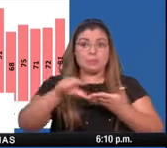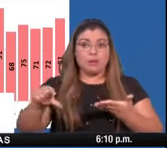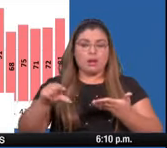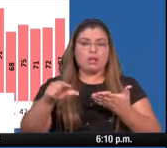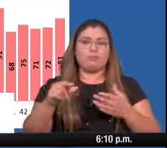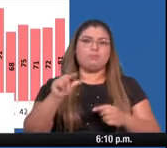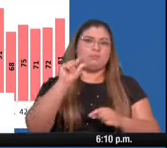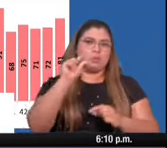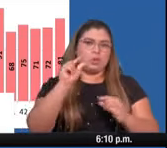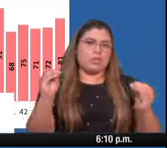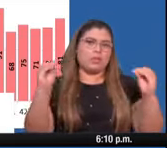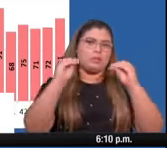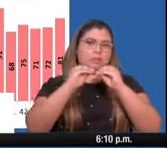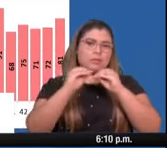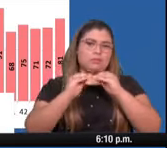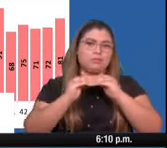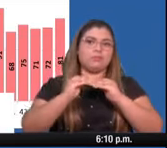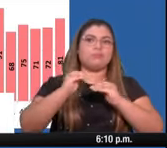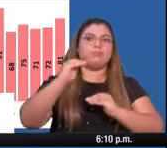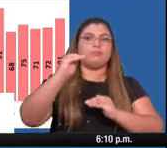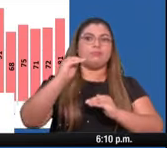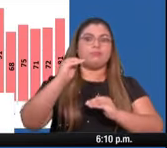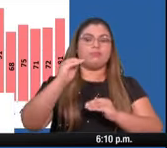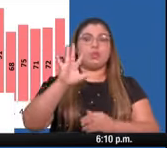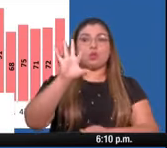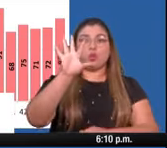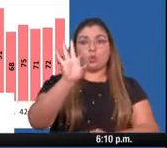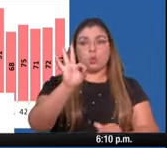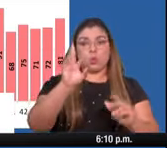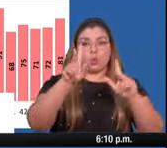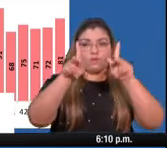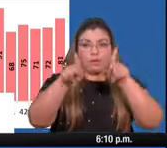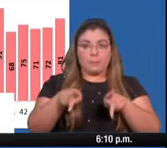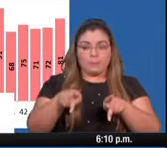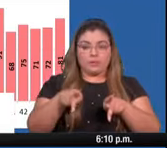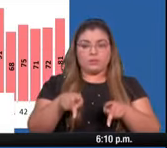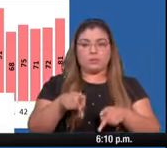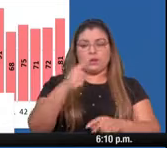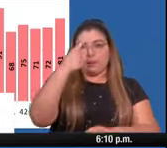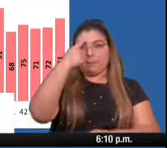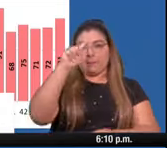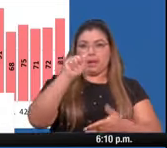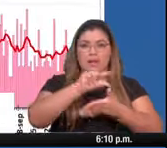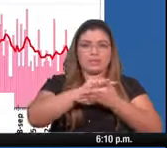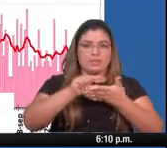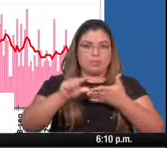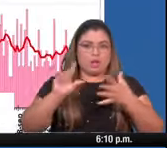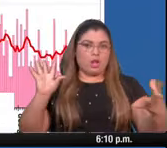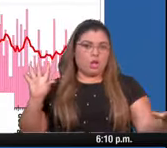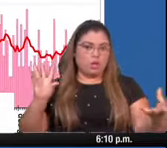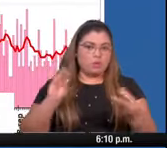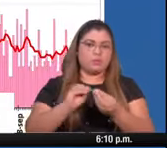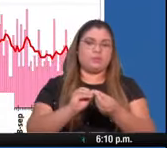tenido un incremento de nueve casos para la semana en total.